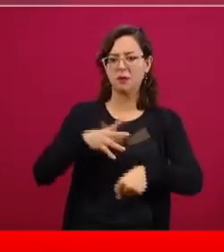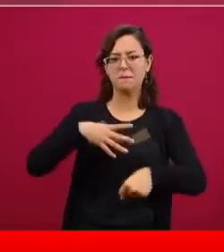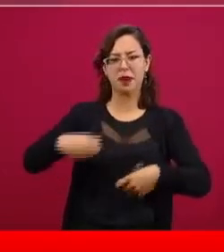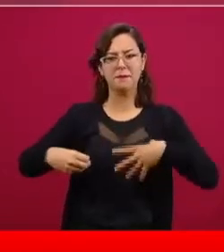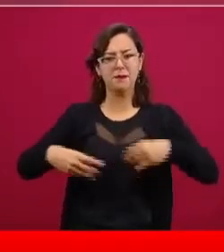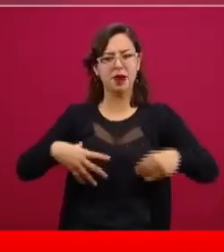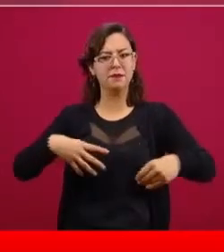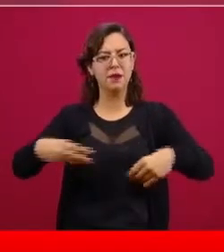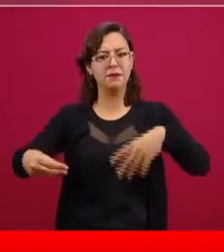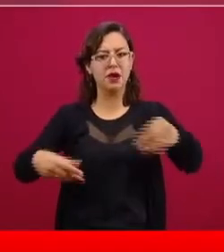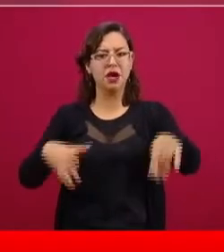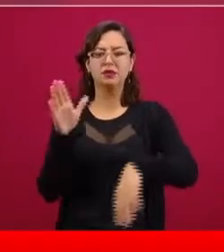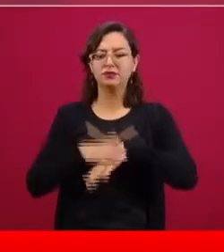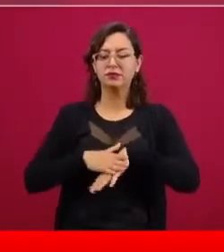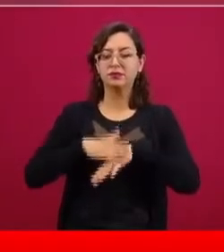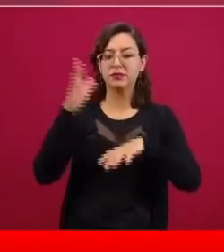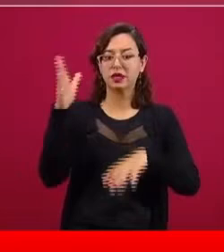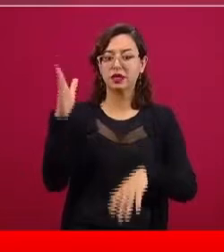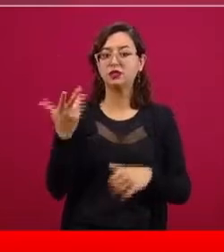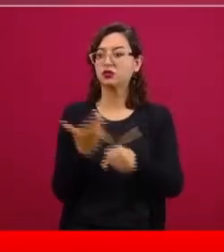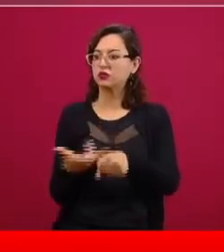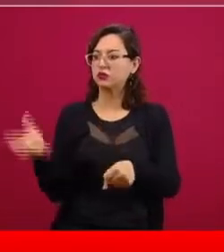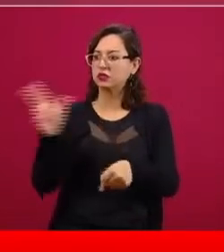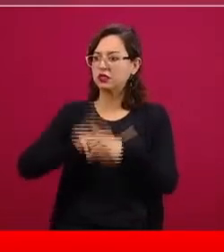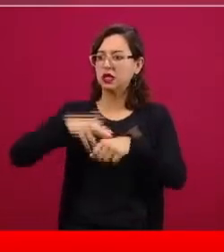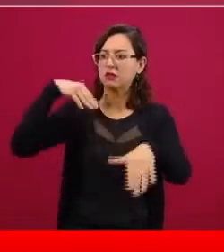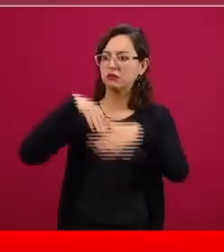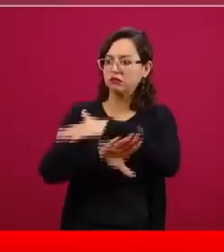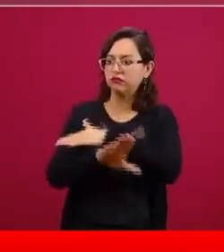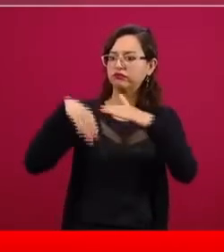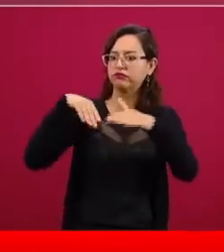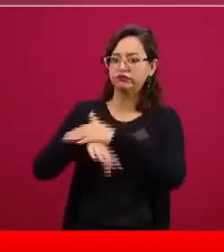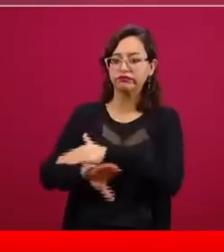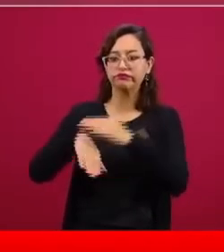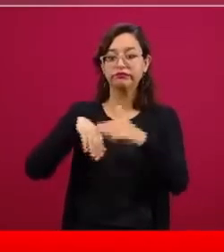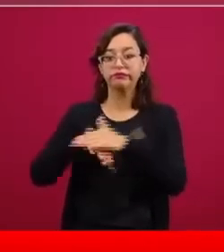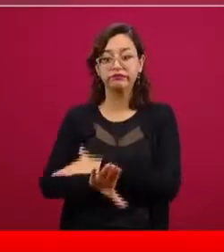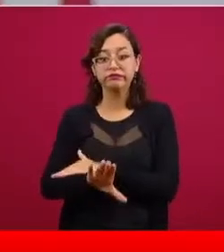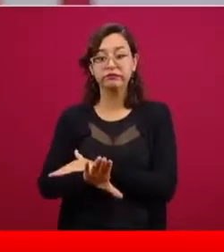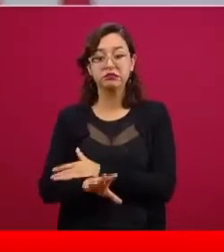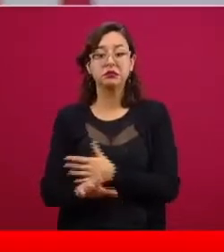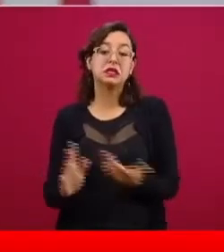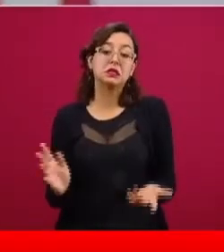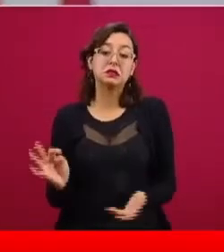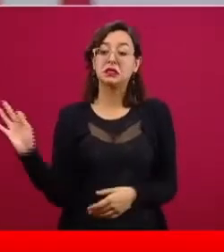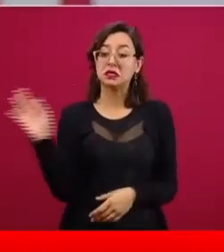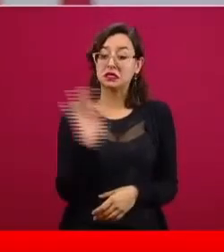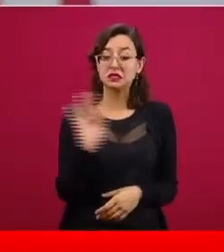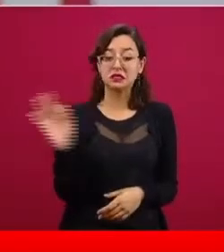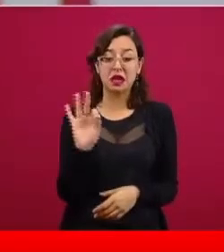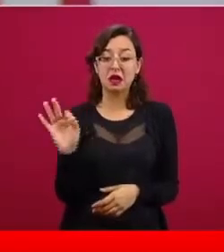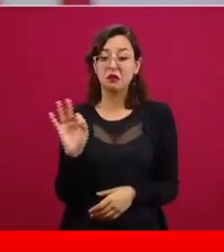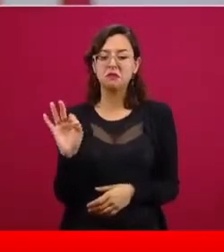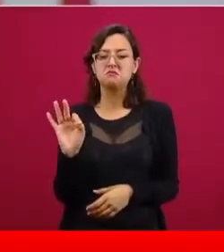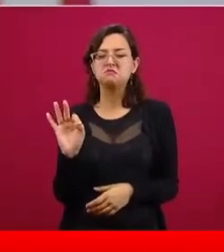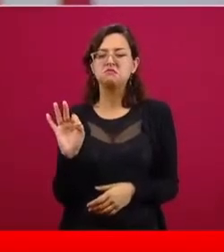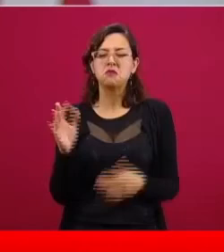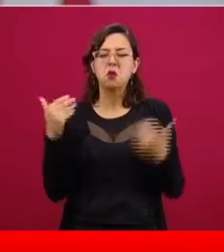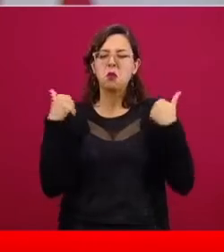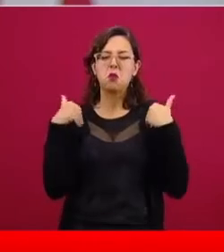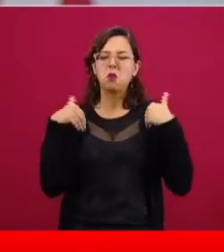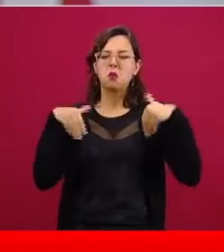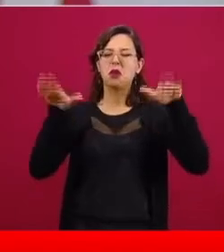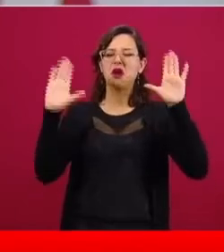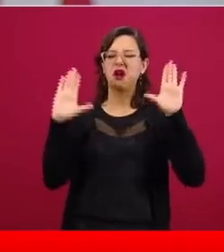en el número de contagios, en el número de hospitalizaciones. Y si no se hubieran hecho las medidas correspondientes,